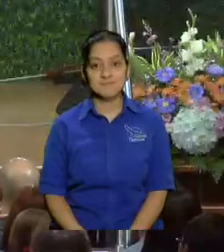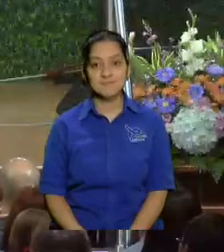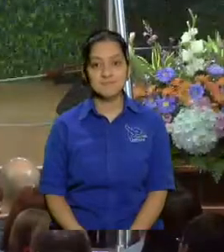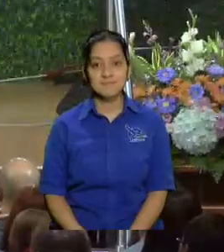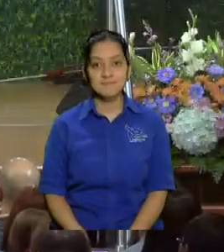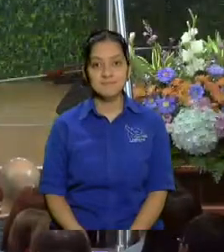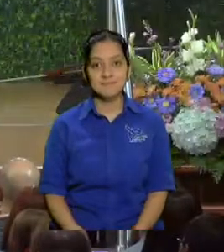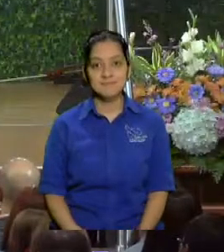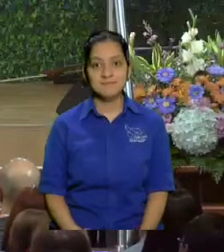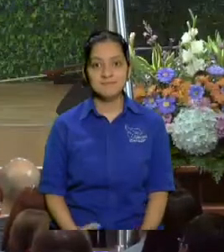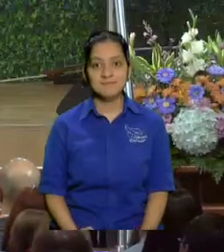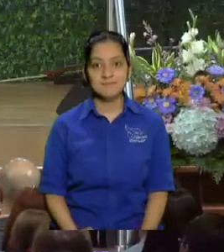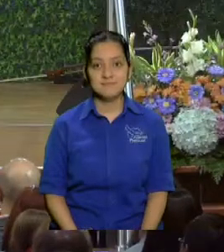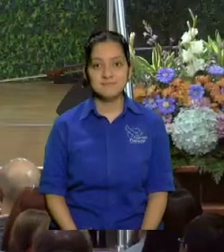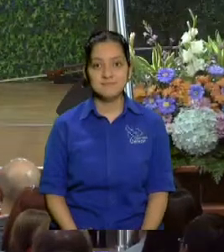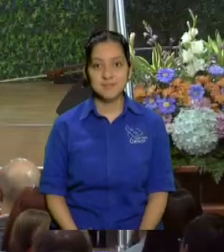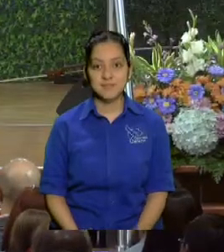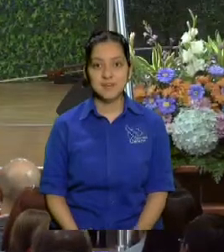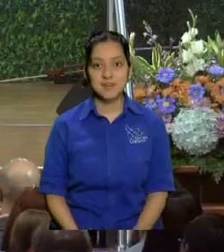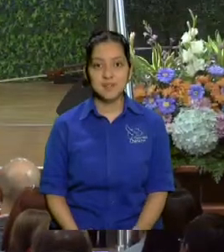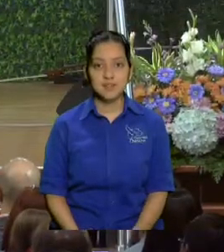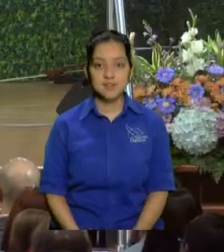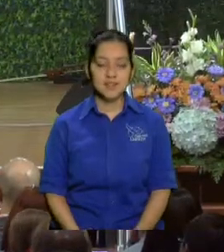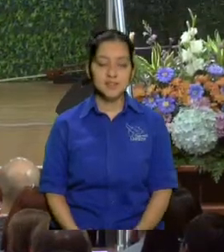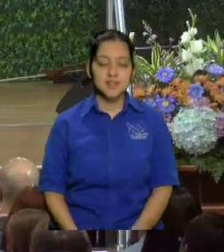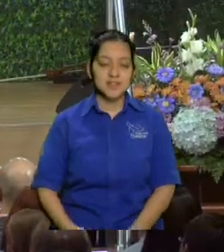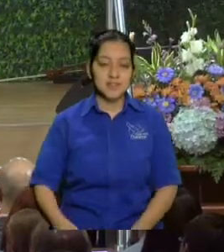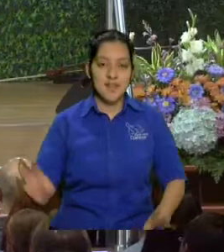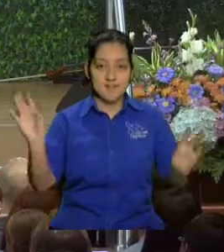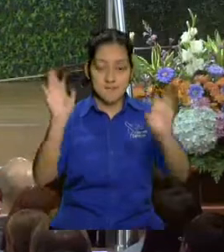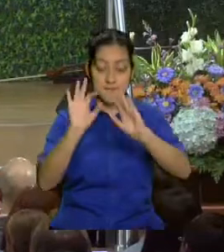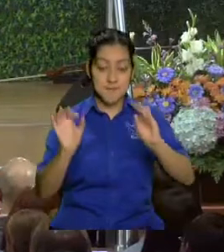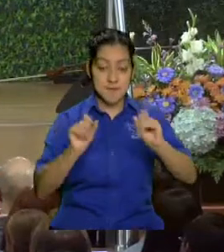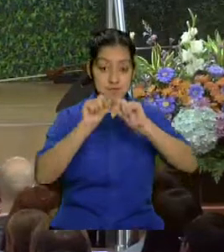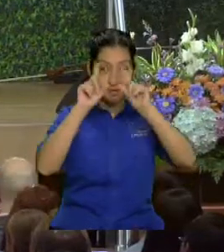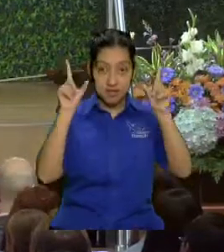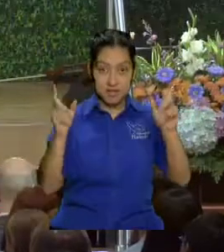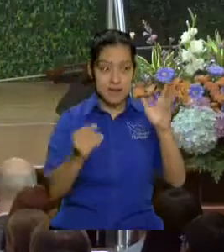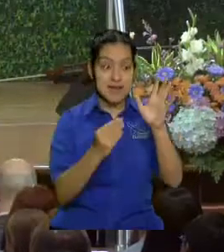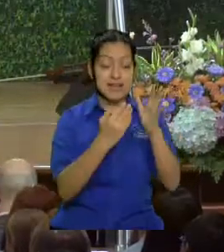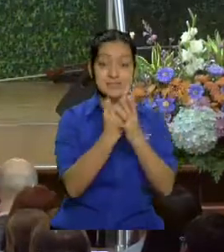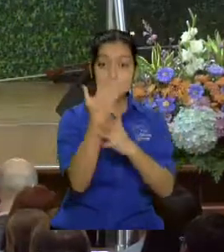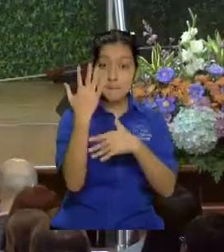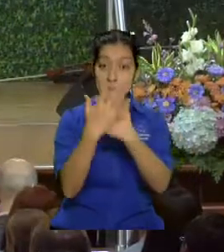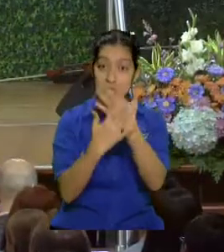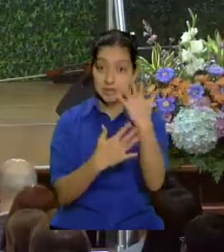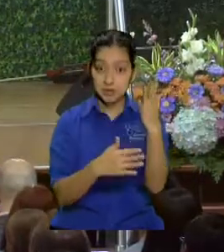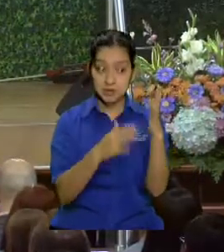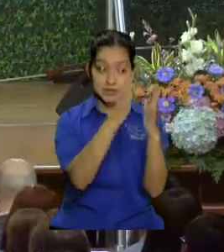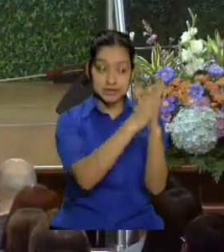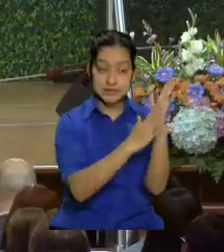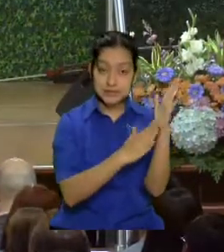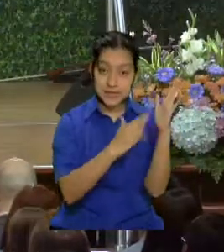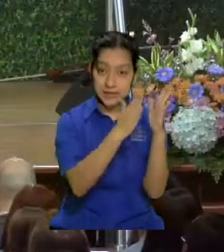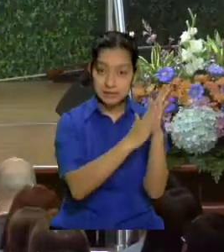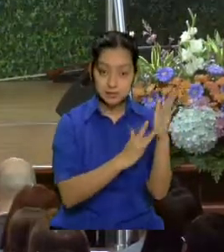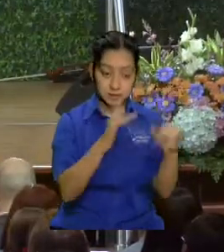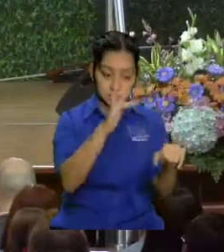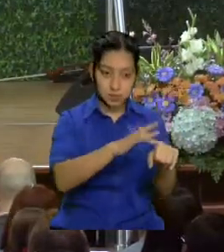tremendo hermano las manos las el tacto son puertas